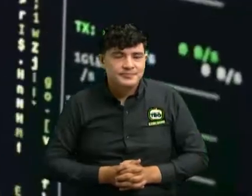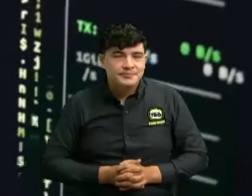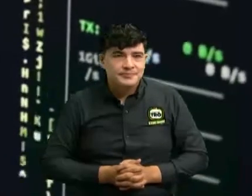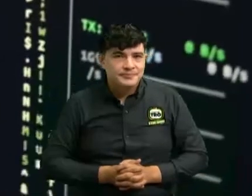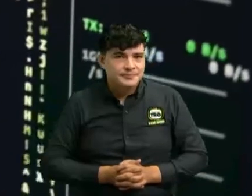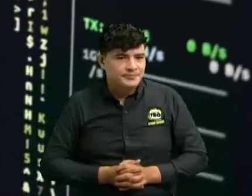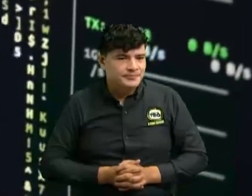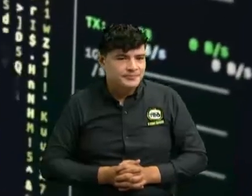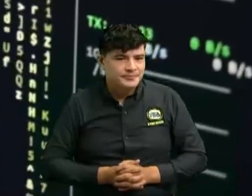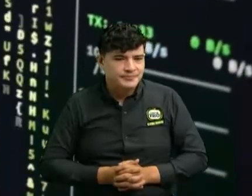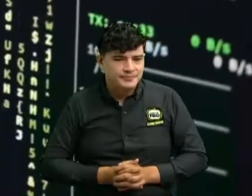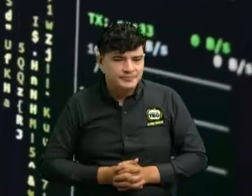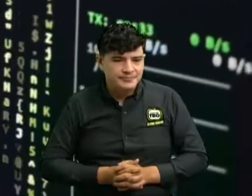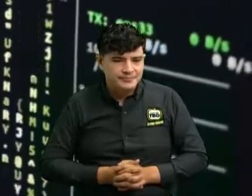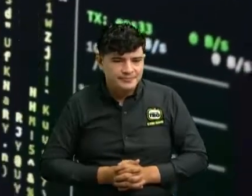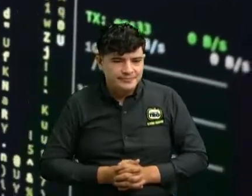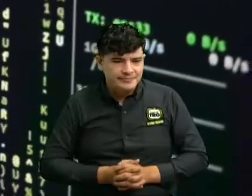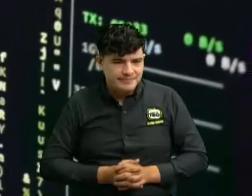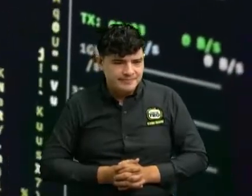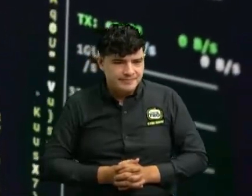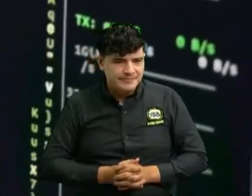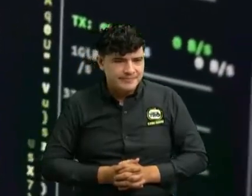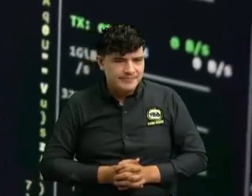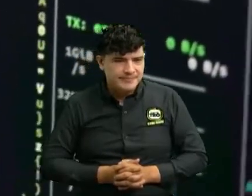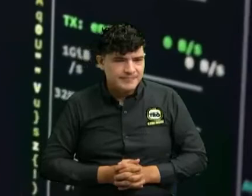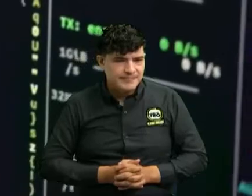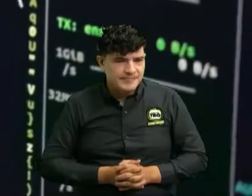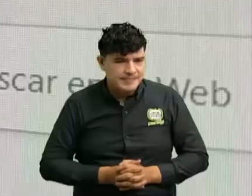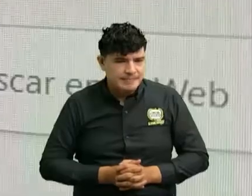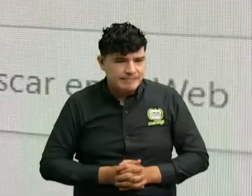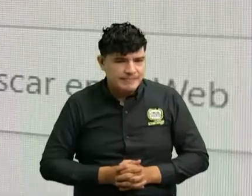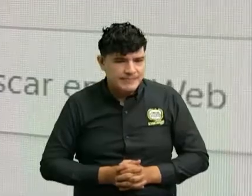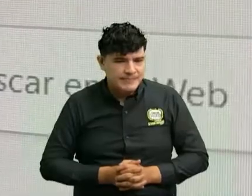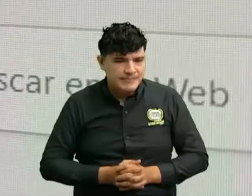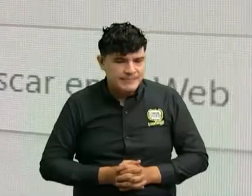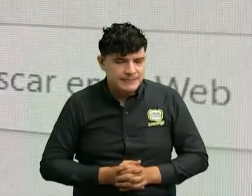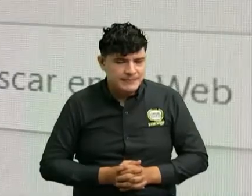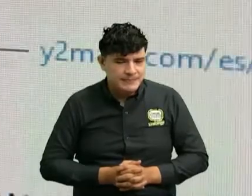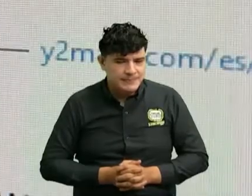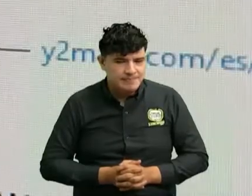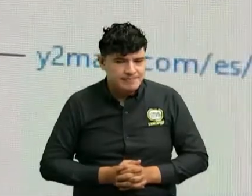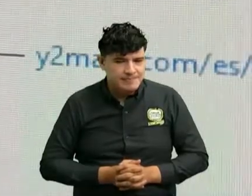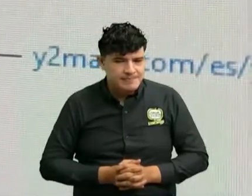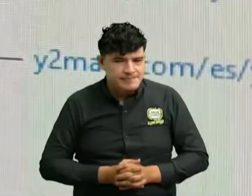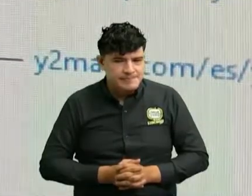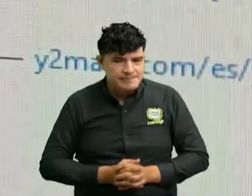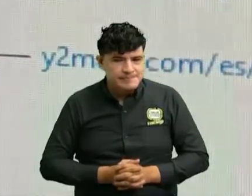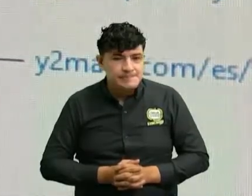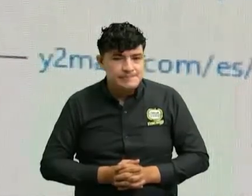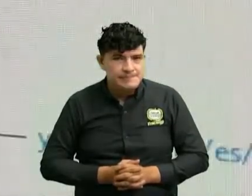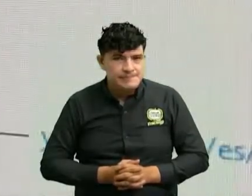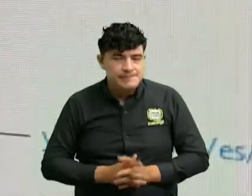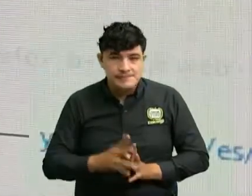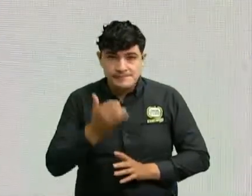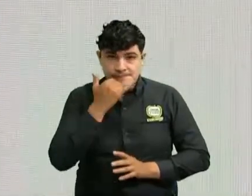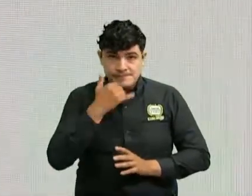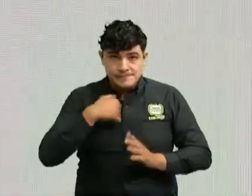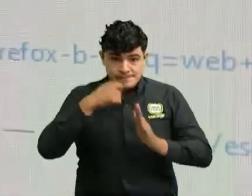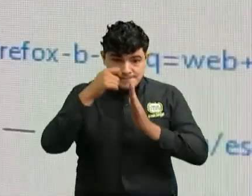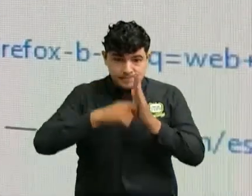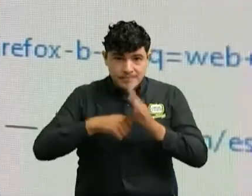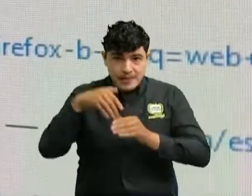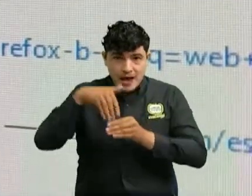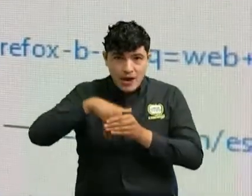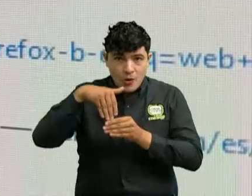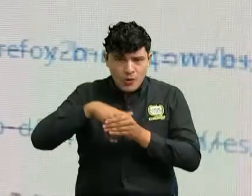que me hicieron o sea mi denuncia fue en el momento de que a mi cuenta de ahorros a mi cuenta de nóminos que manejaban